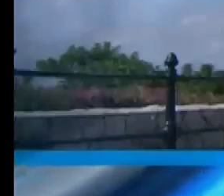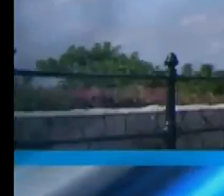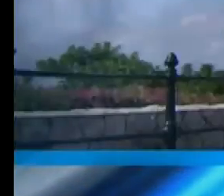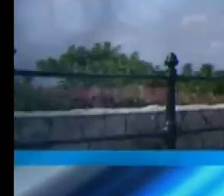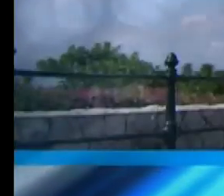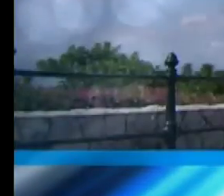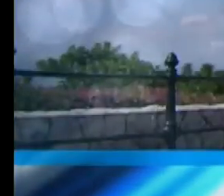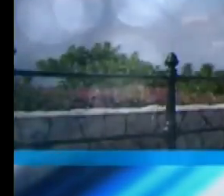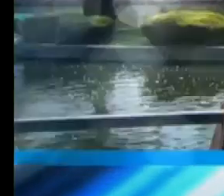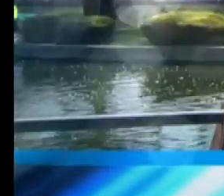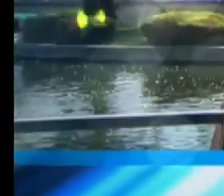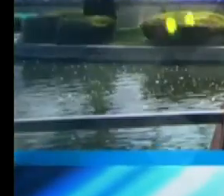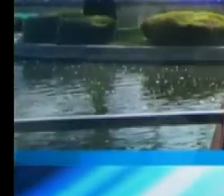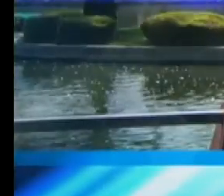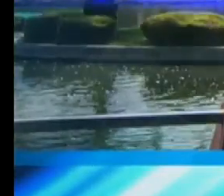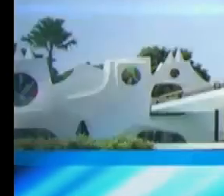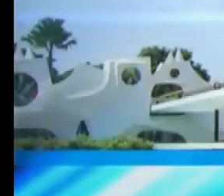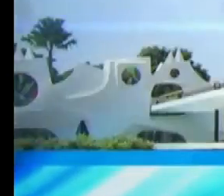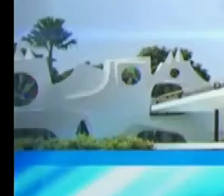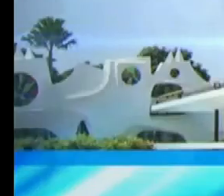Dímelo, dímelo.